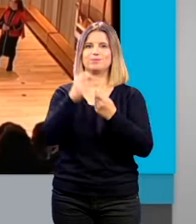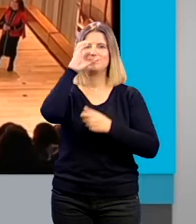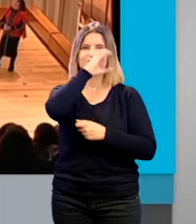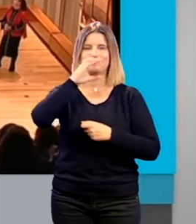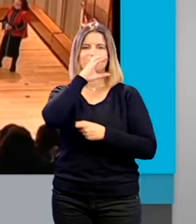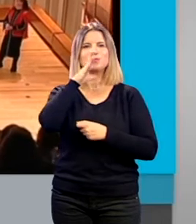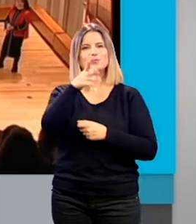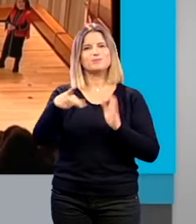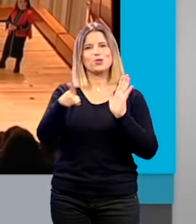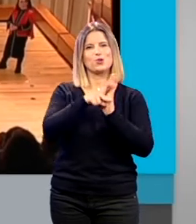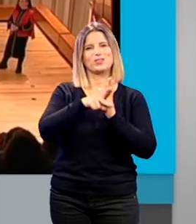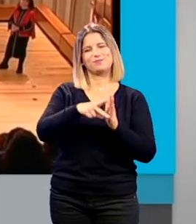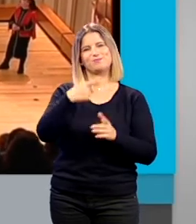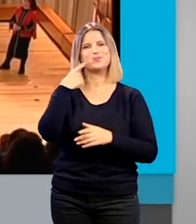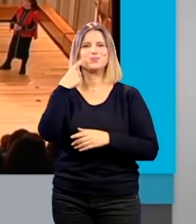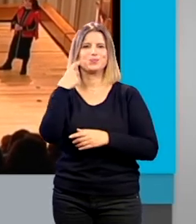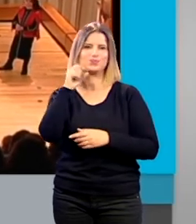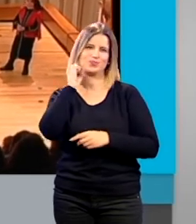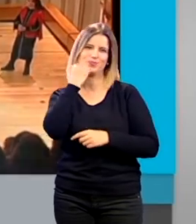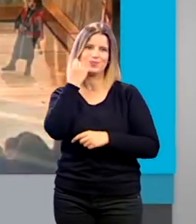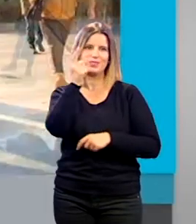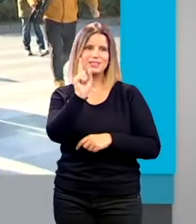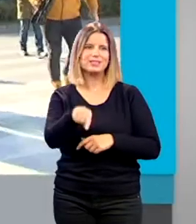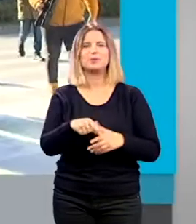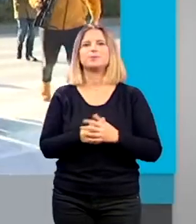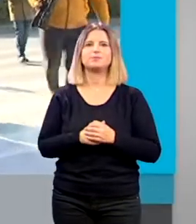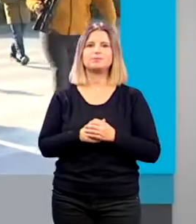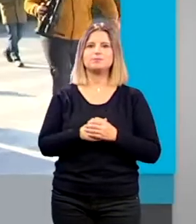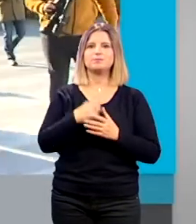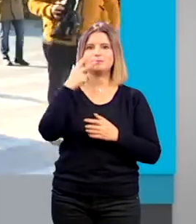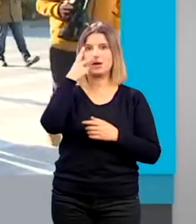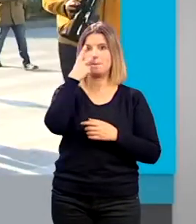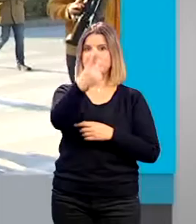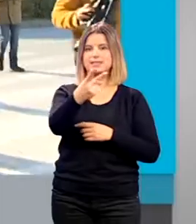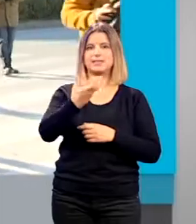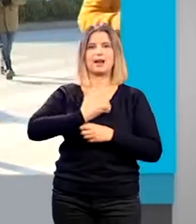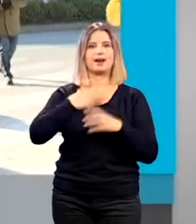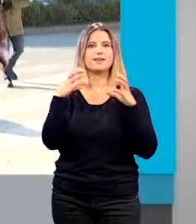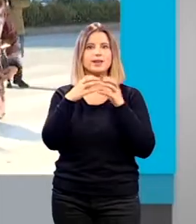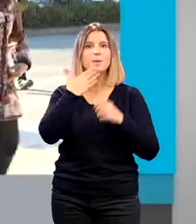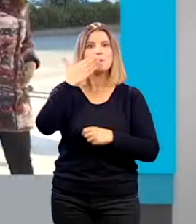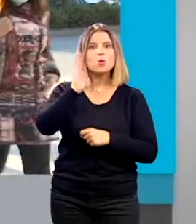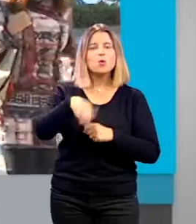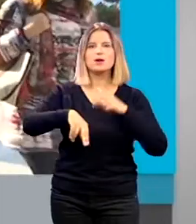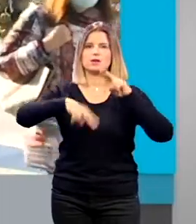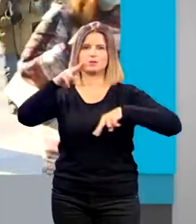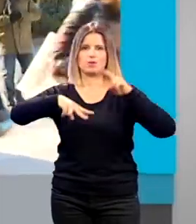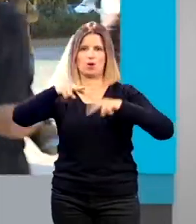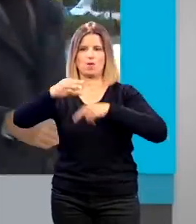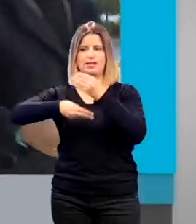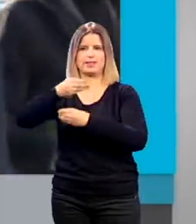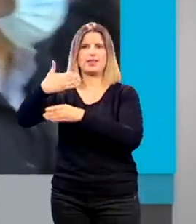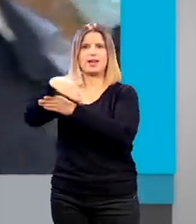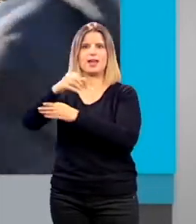nota reivindicativa y simpática a este evento Visita del alcalde de Granada Francisco Cuenca a las obras que se desarrollan en